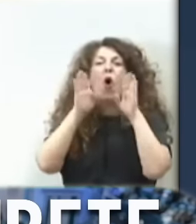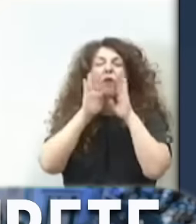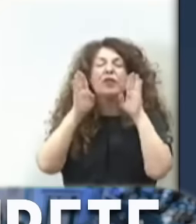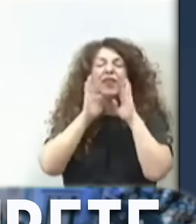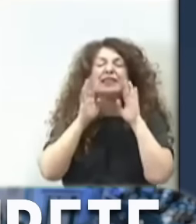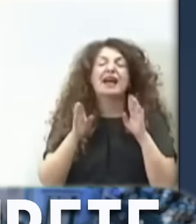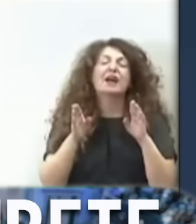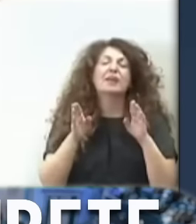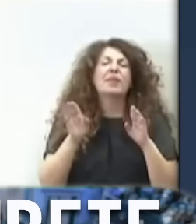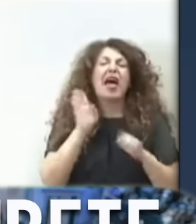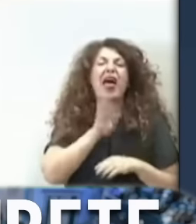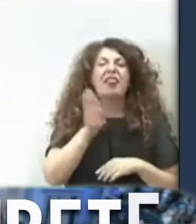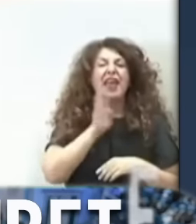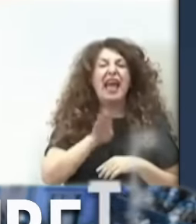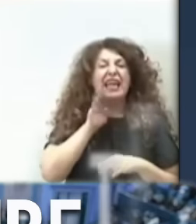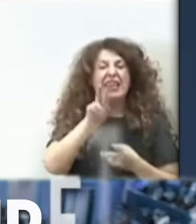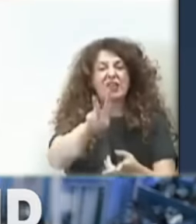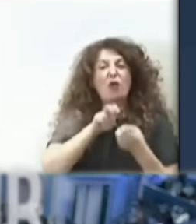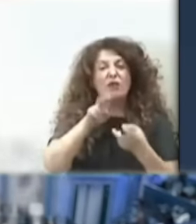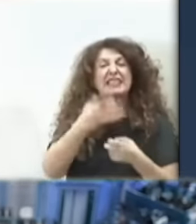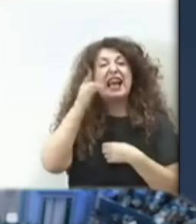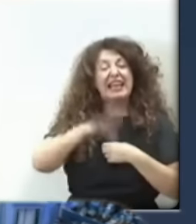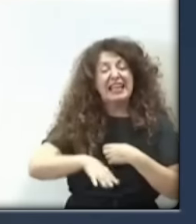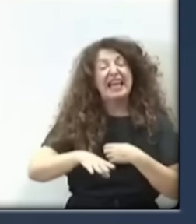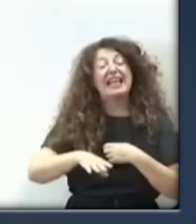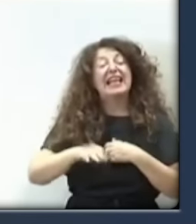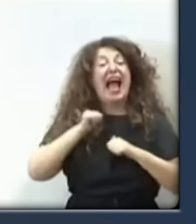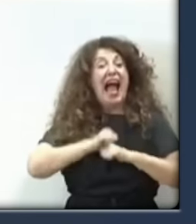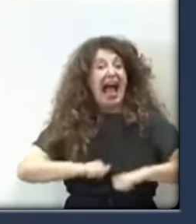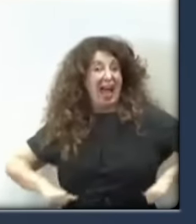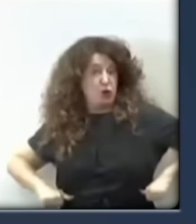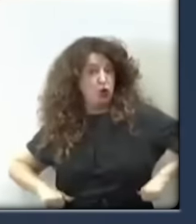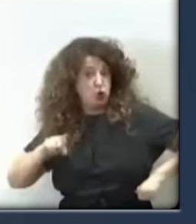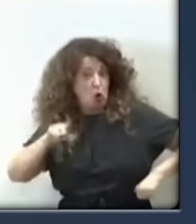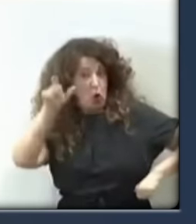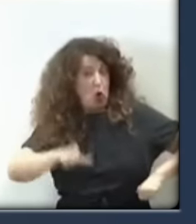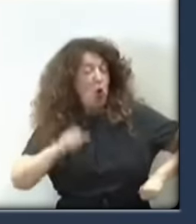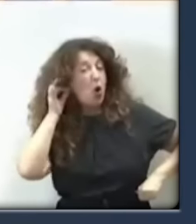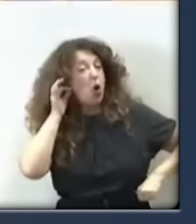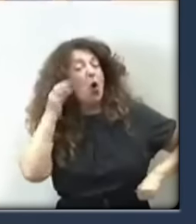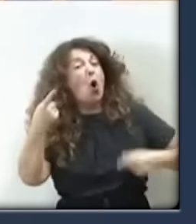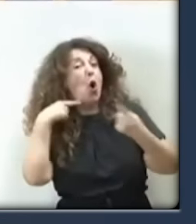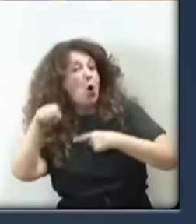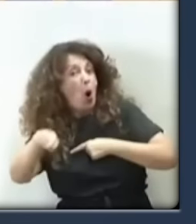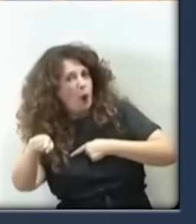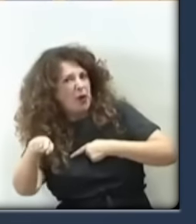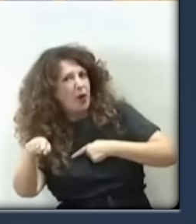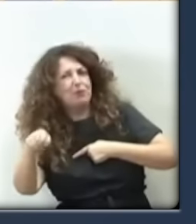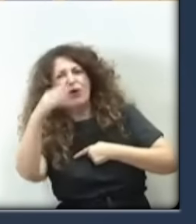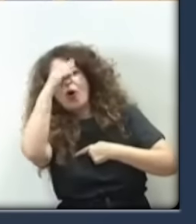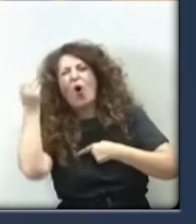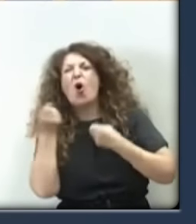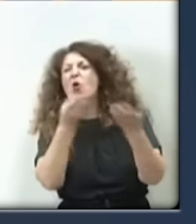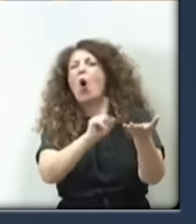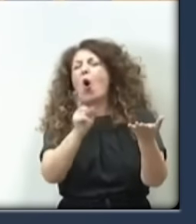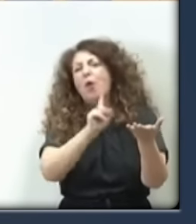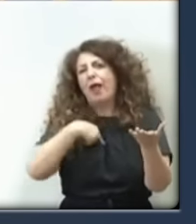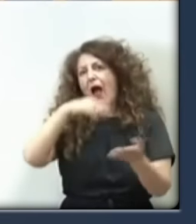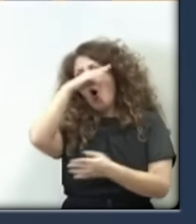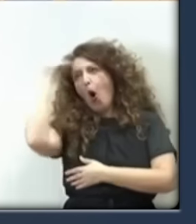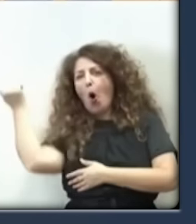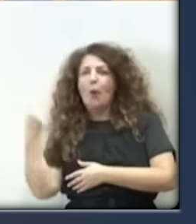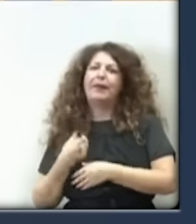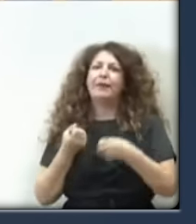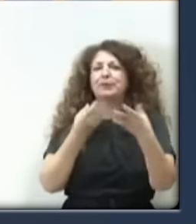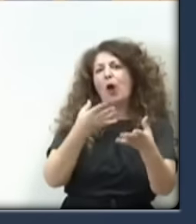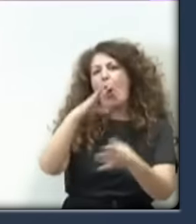a la hacienda pública, como era el novio de la señora Ayuso. Pero, ¿qué tiene que ver? A ese se le ha olvidado. Pero, pero, pero, pero, pero... Ese para